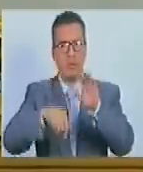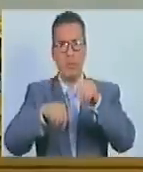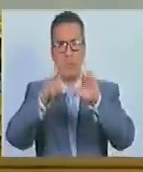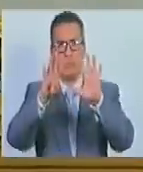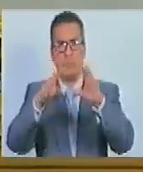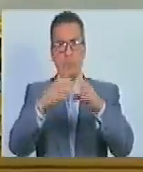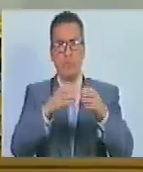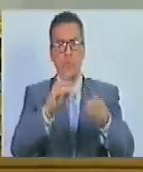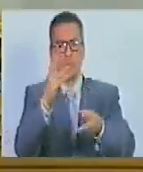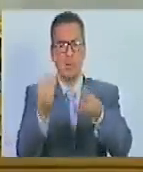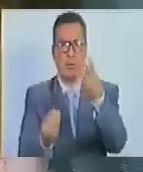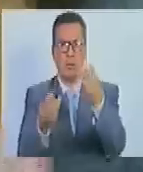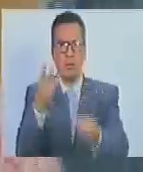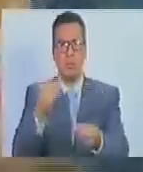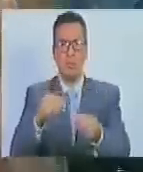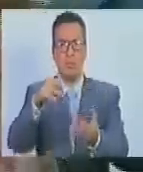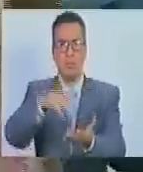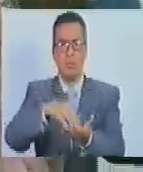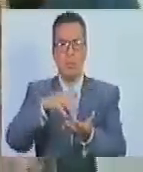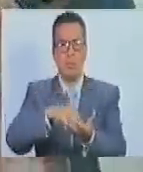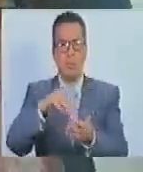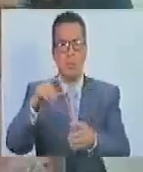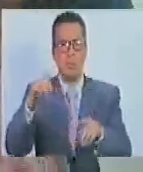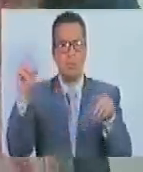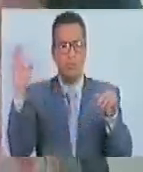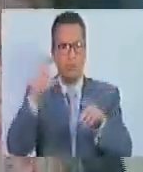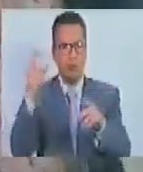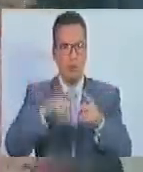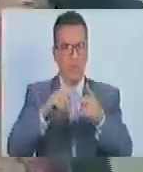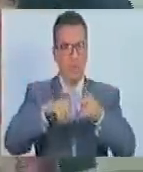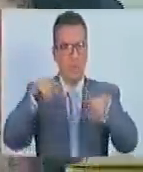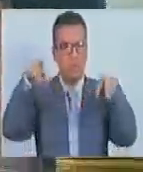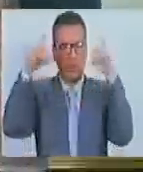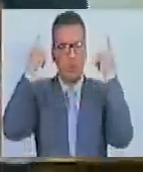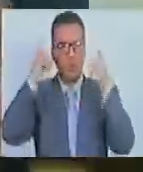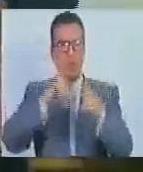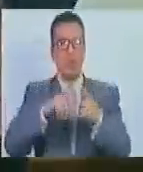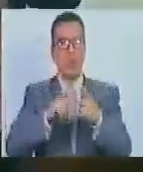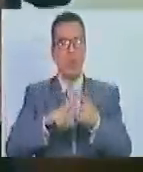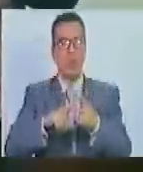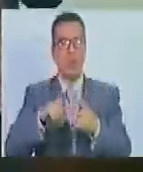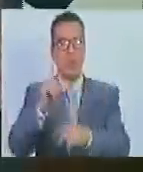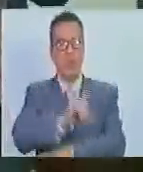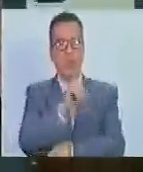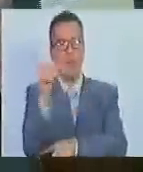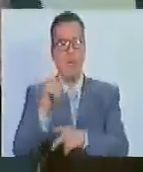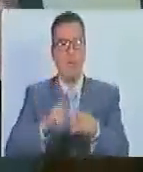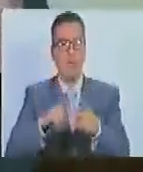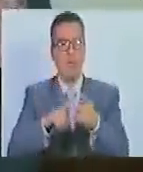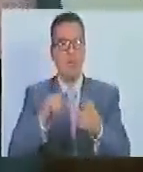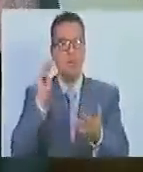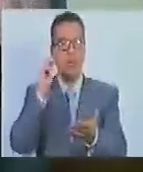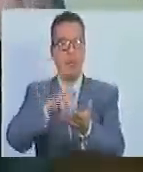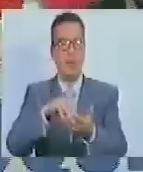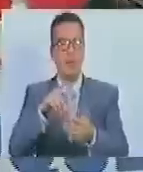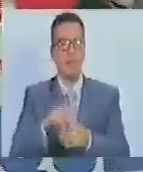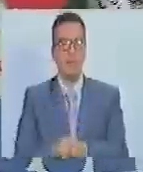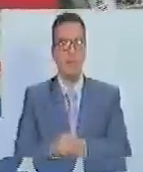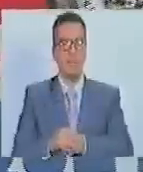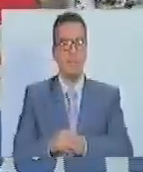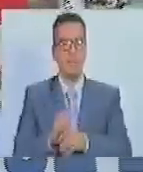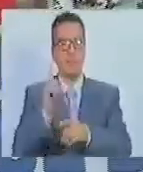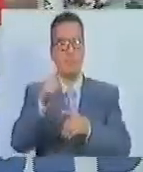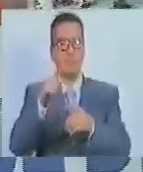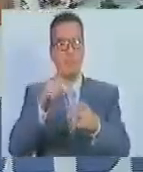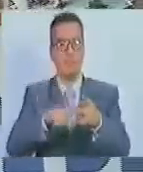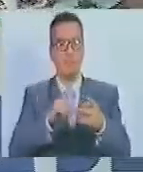comunas de las ciudades de Caracas La Guaira Estado Lara y Estado Miranda comuna